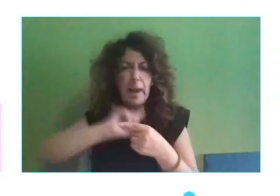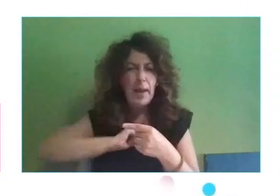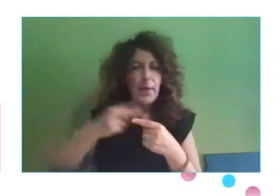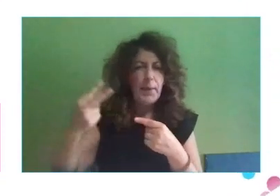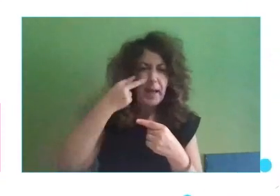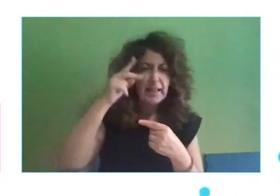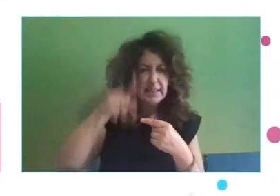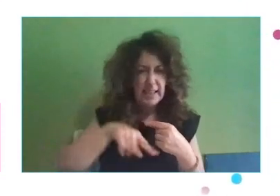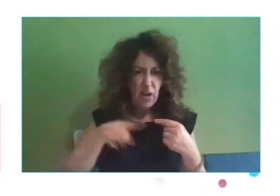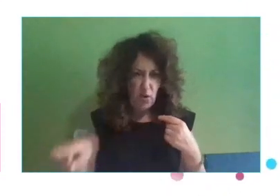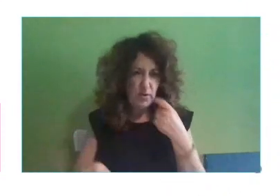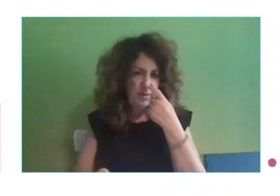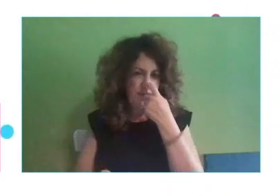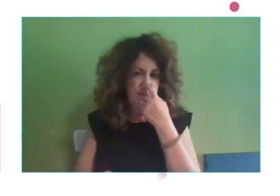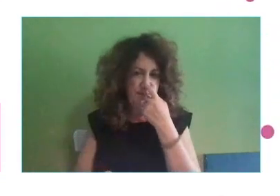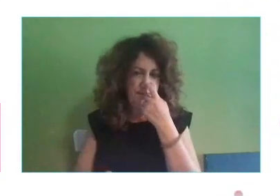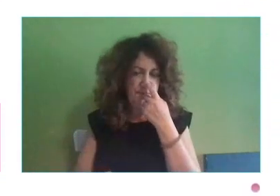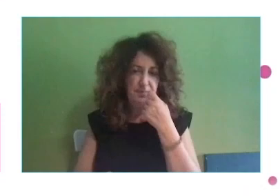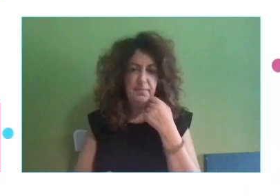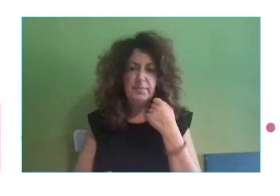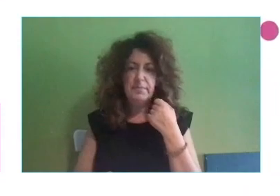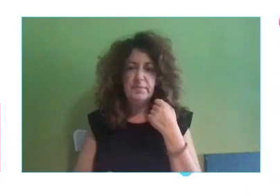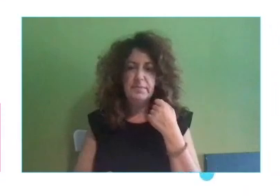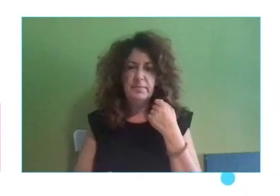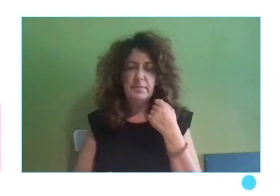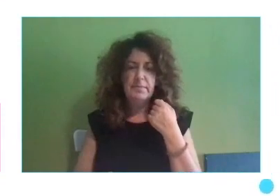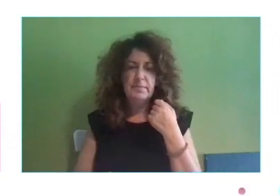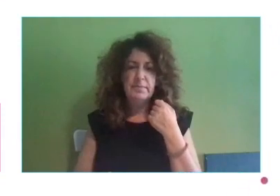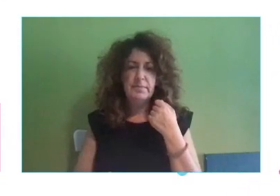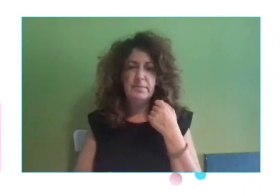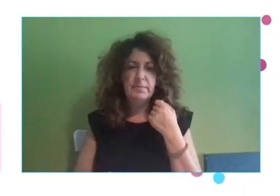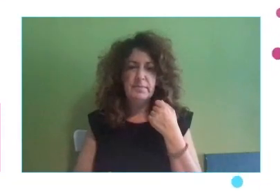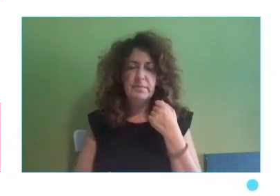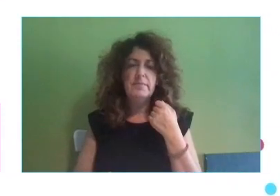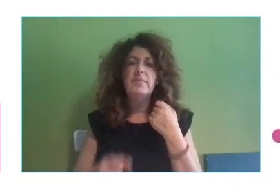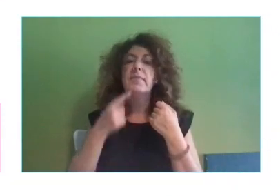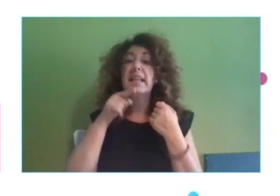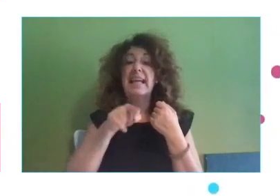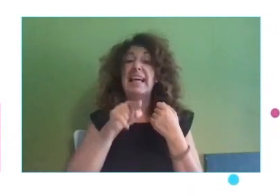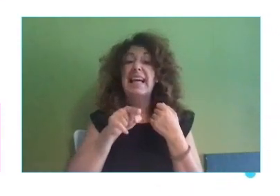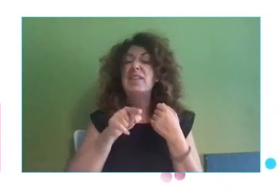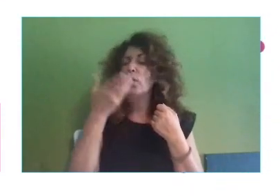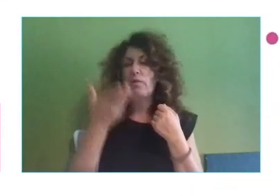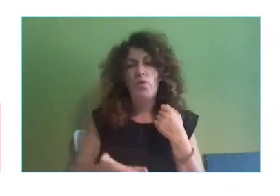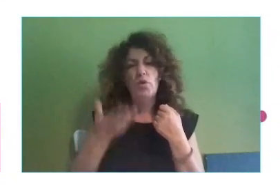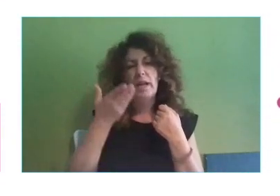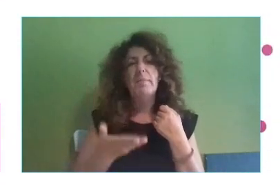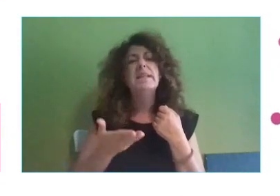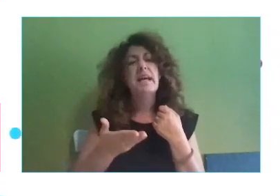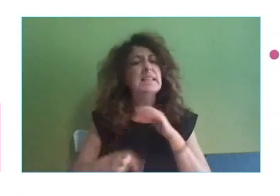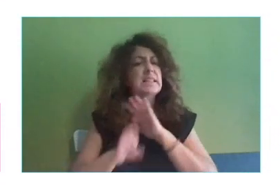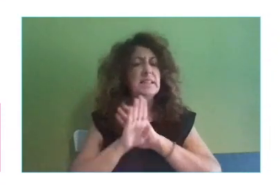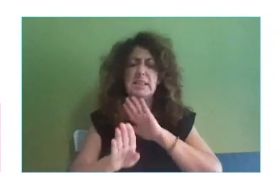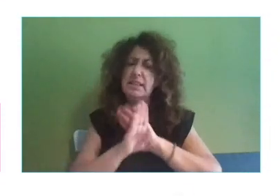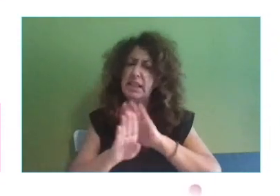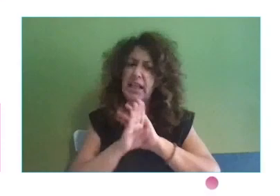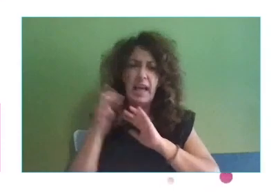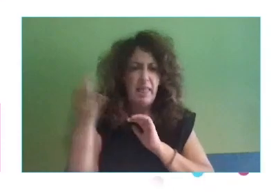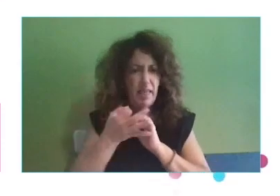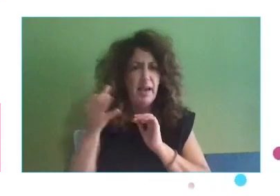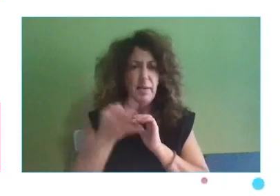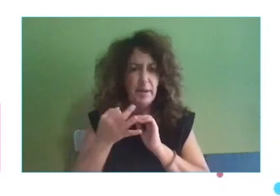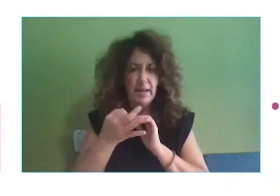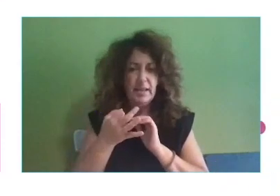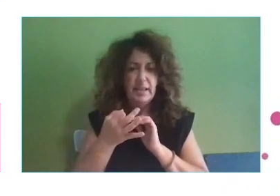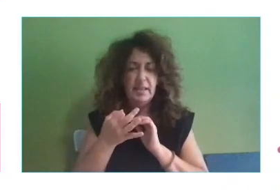un negocio, bueno, pues eso es fundamental y hay que seguir y eso hace que los